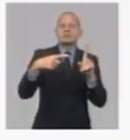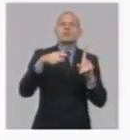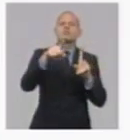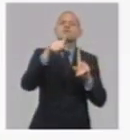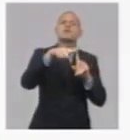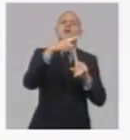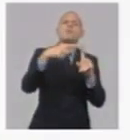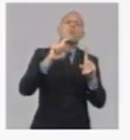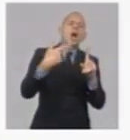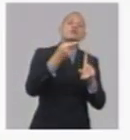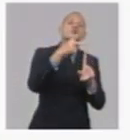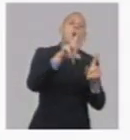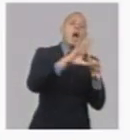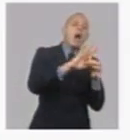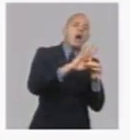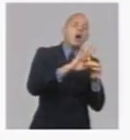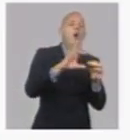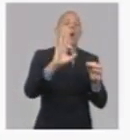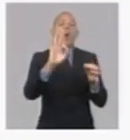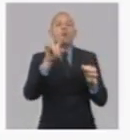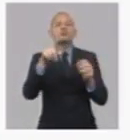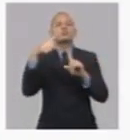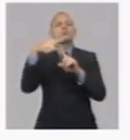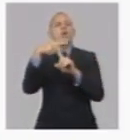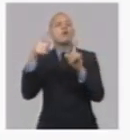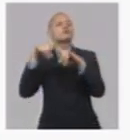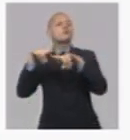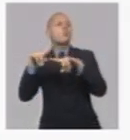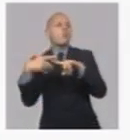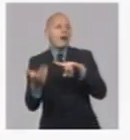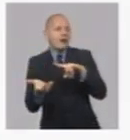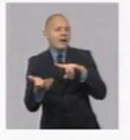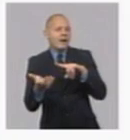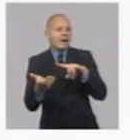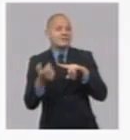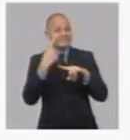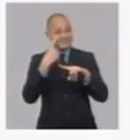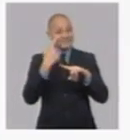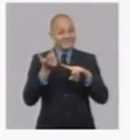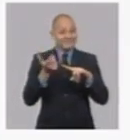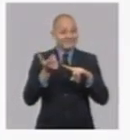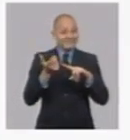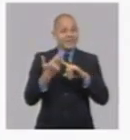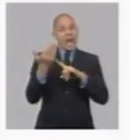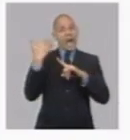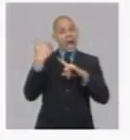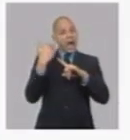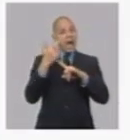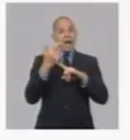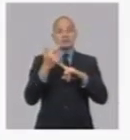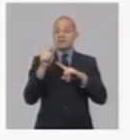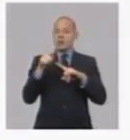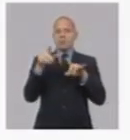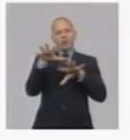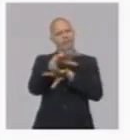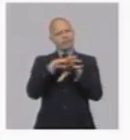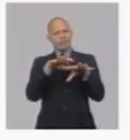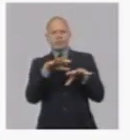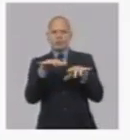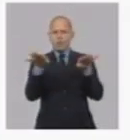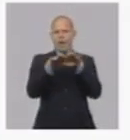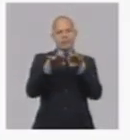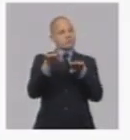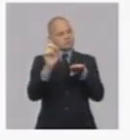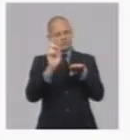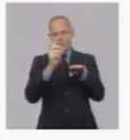diferencia entre un espacio, por decirlo de alguna manera, entre los cargos que tenían nivel superior y los cargos que tenían técnicos de nivel medio. Y eso